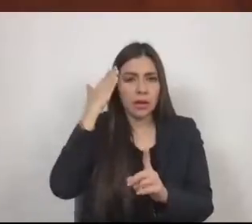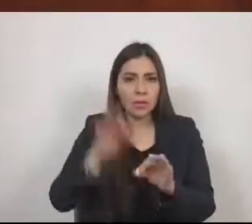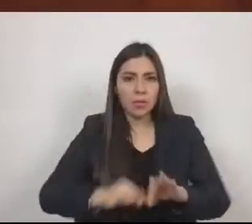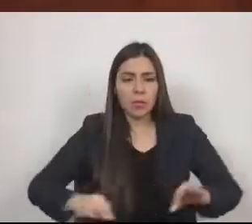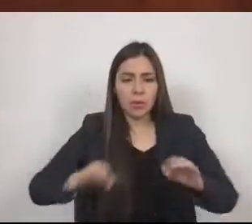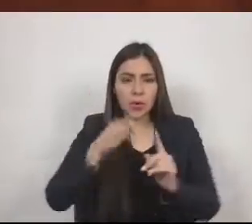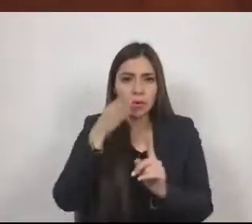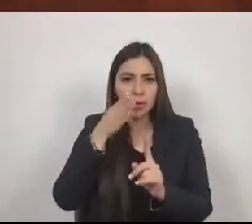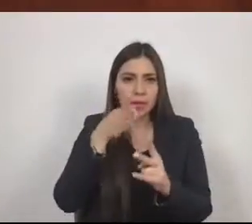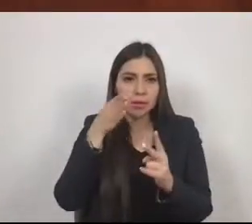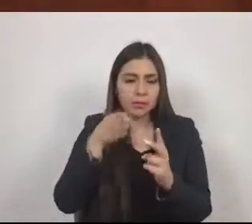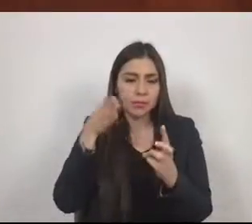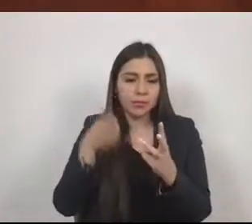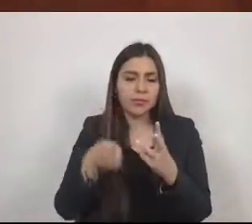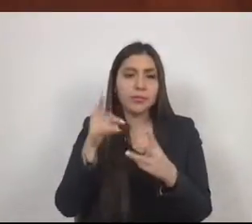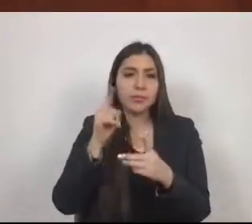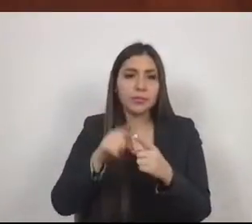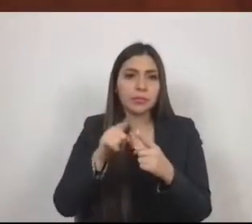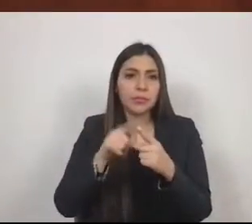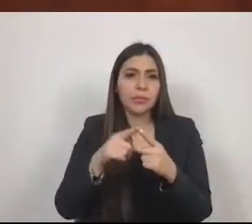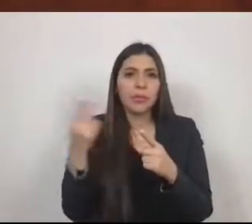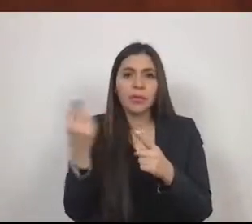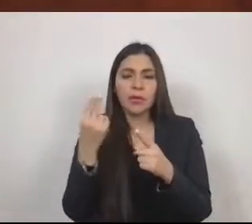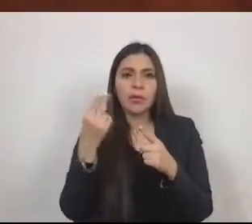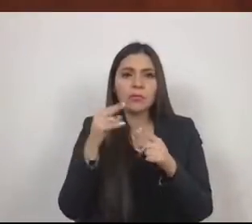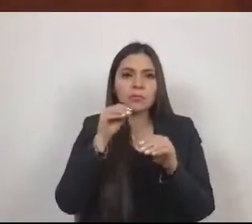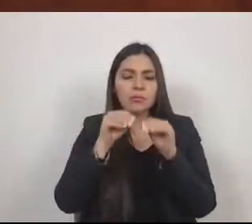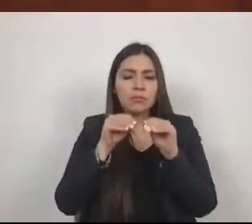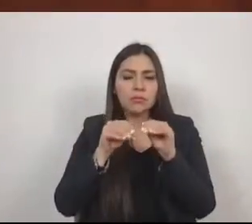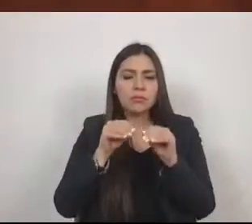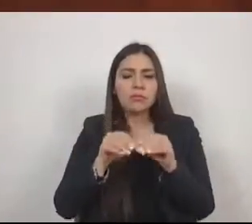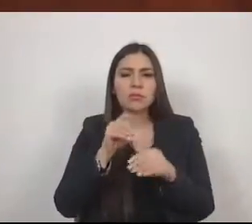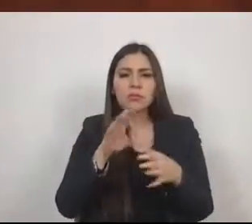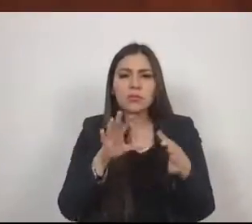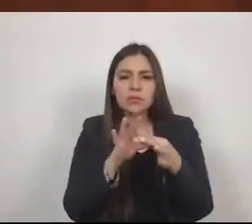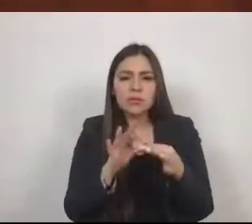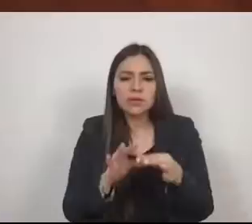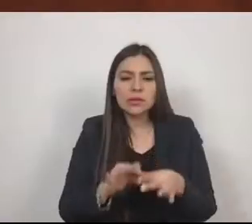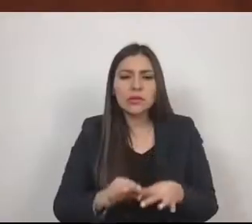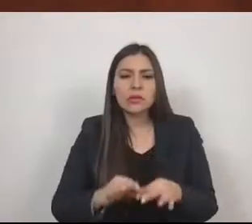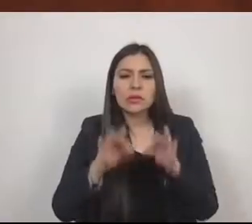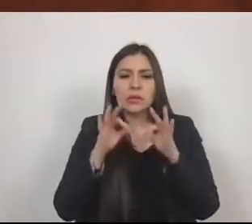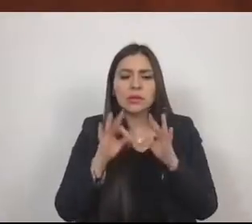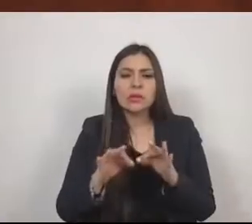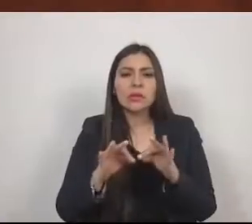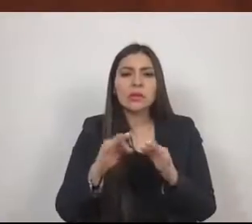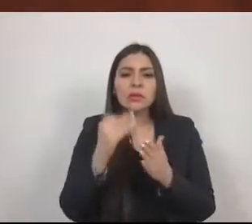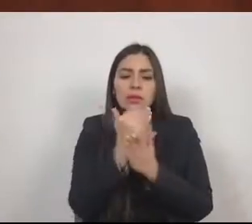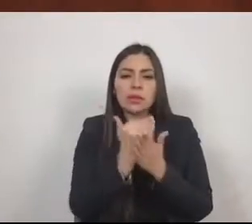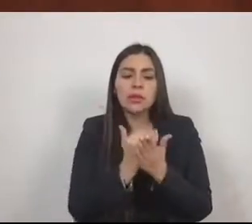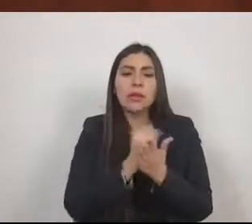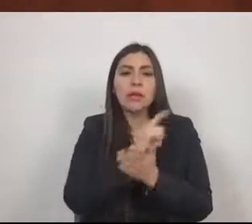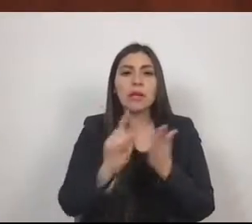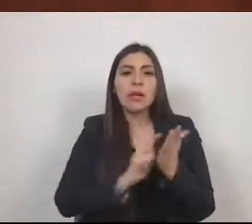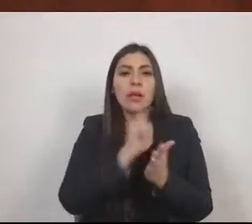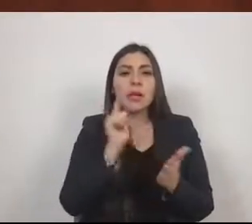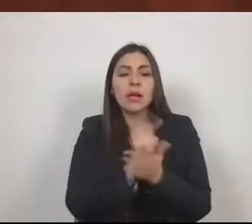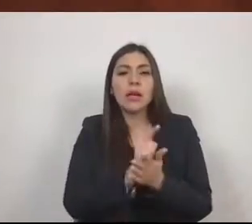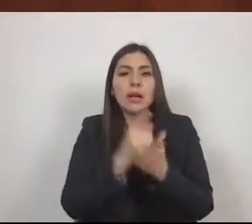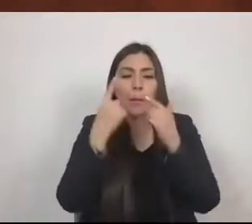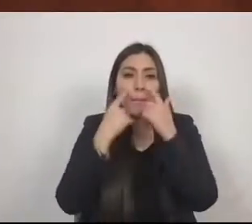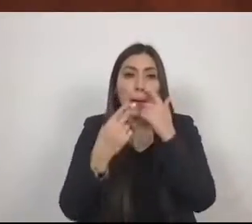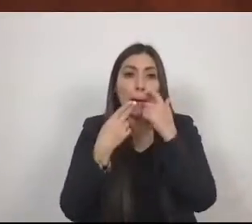Establecer un marco de referencia común que contribuya a fortalecer y mejorar las acciones de los tres órdenes de